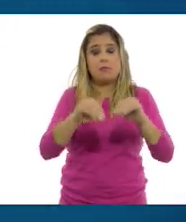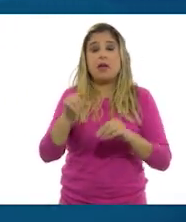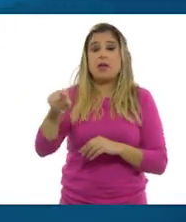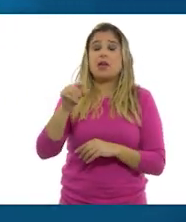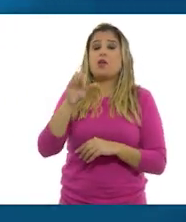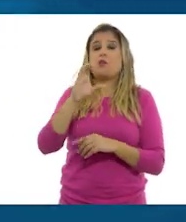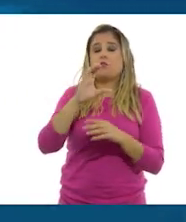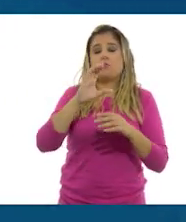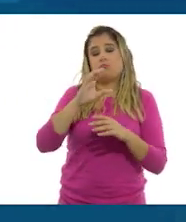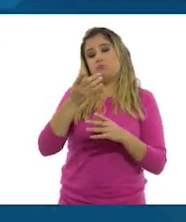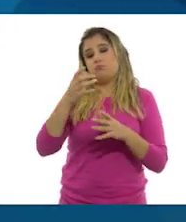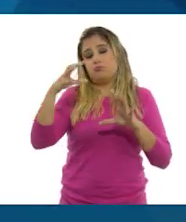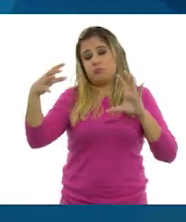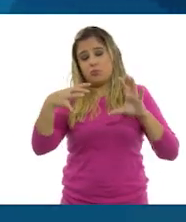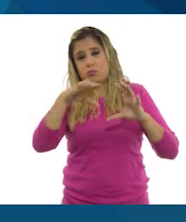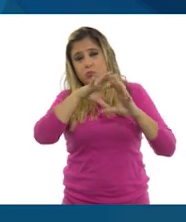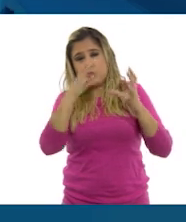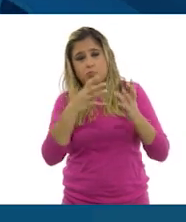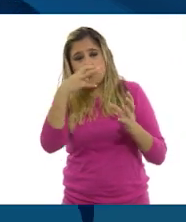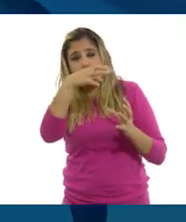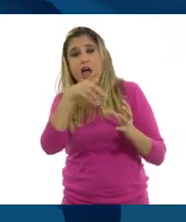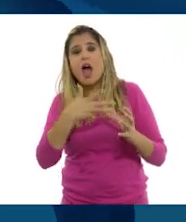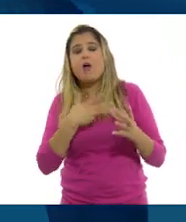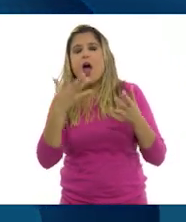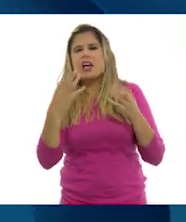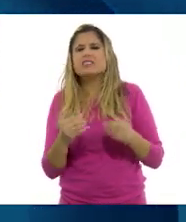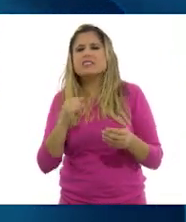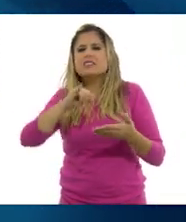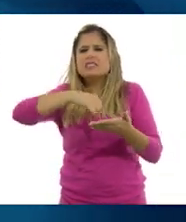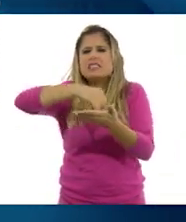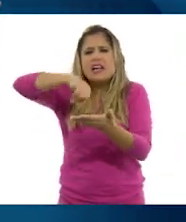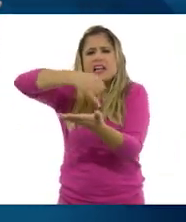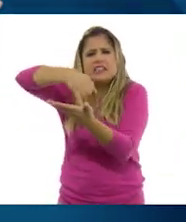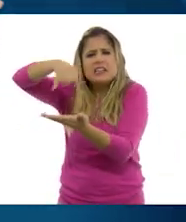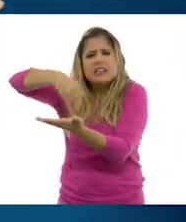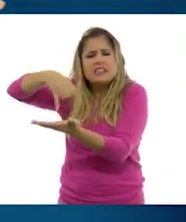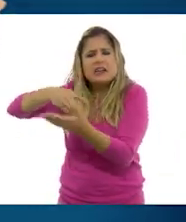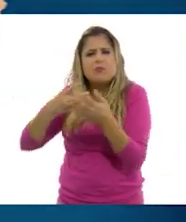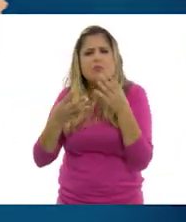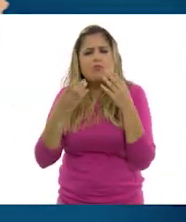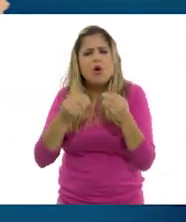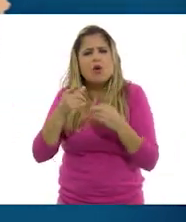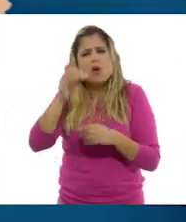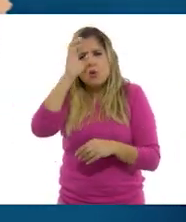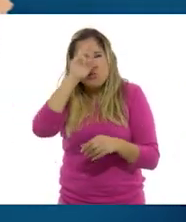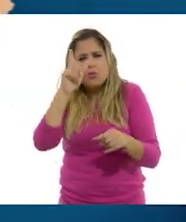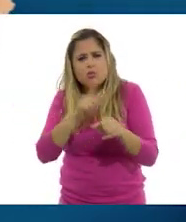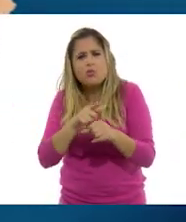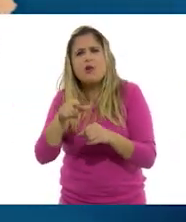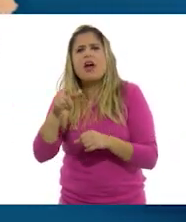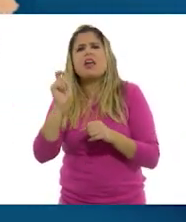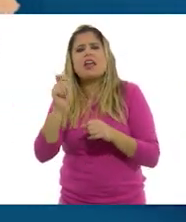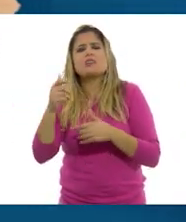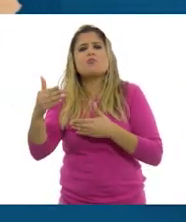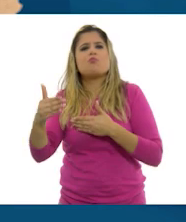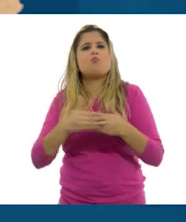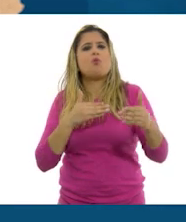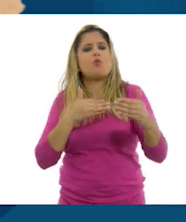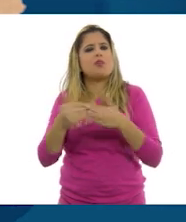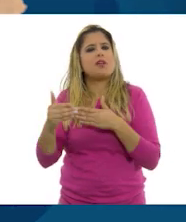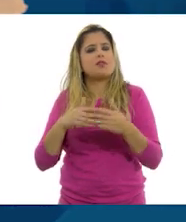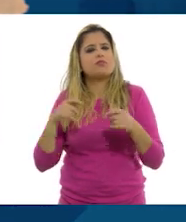conformado por una diversidad de islas. Algunos de estos rasgos culturales se mezclan con la modernidad.